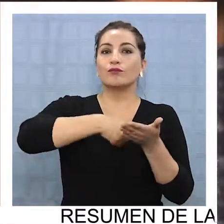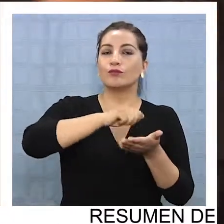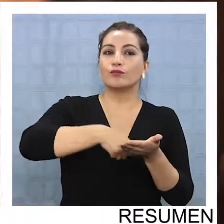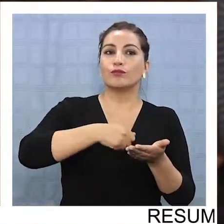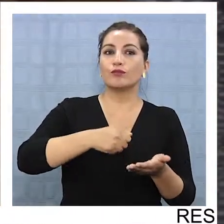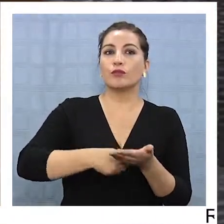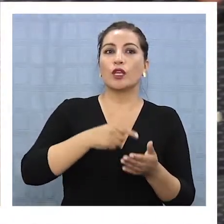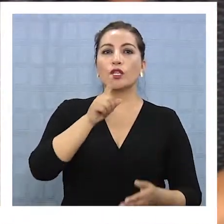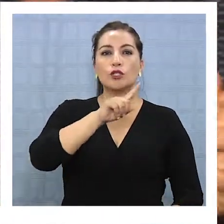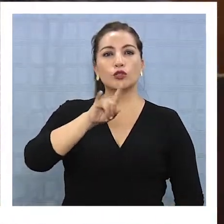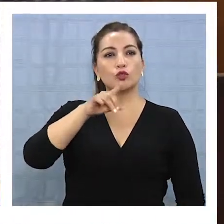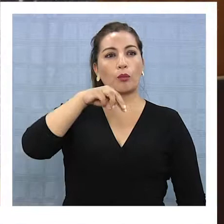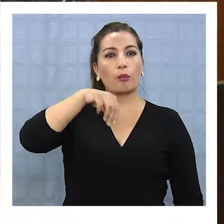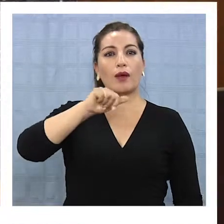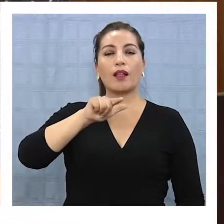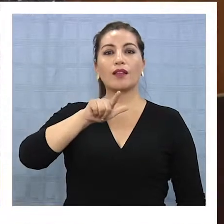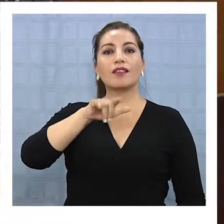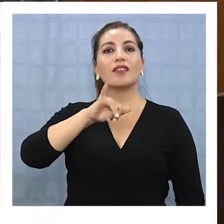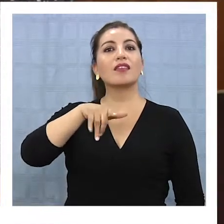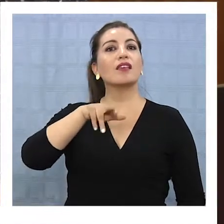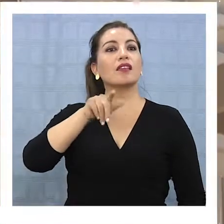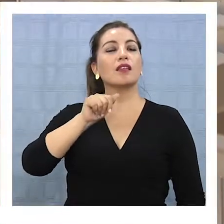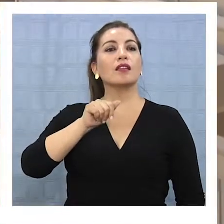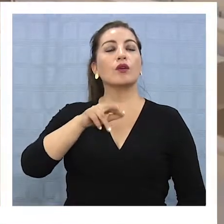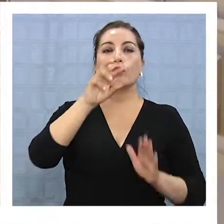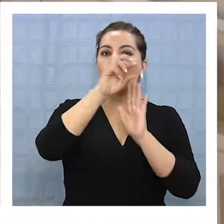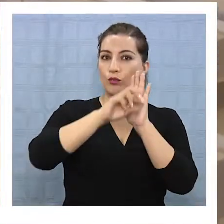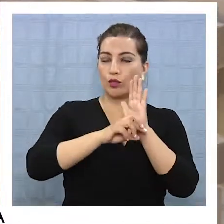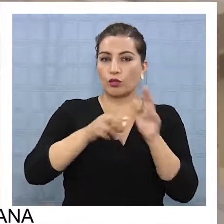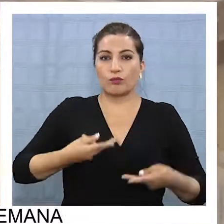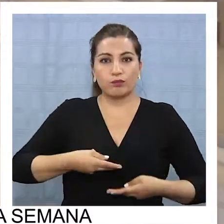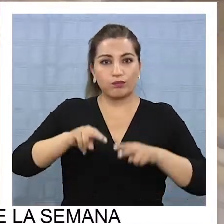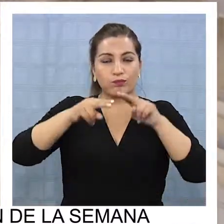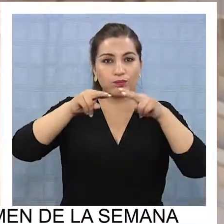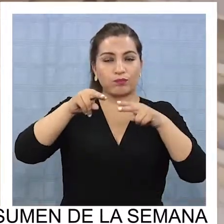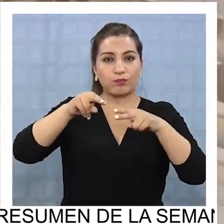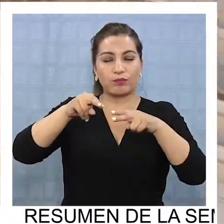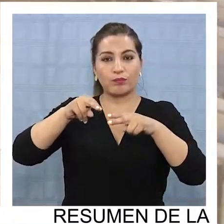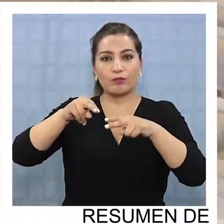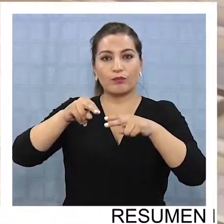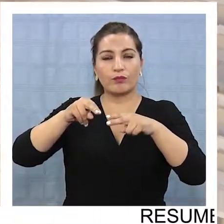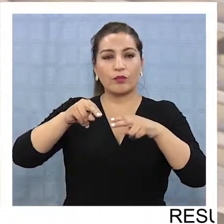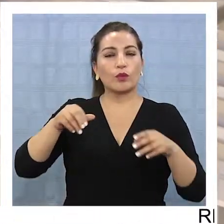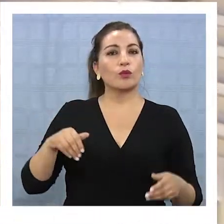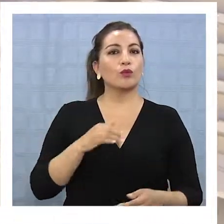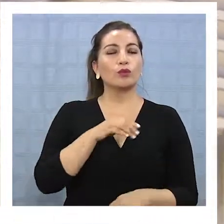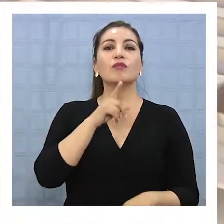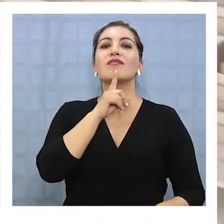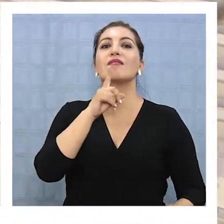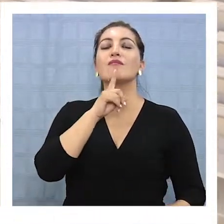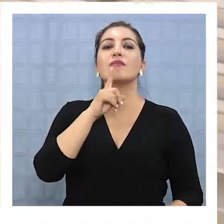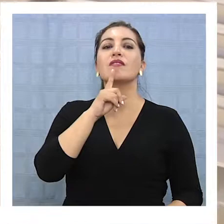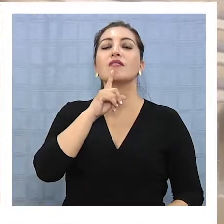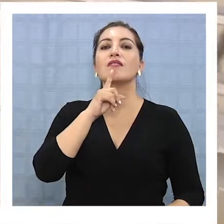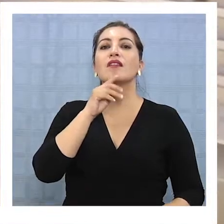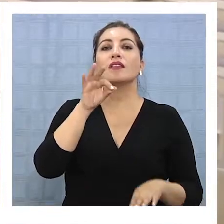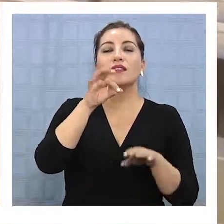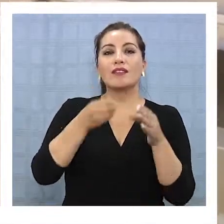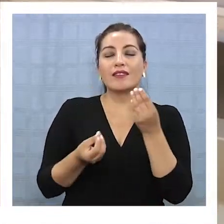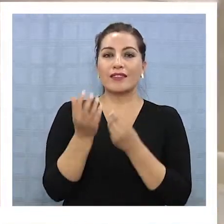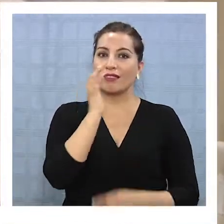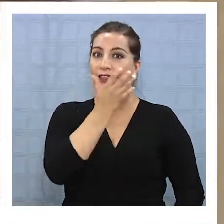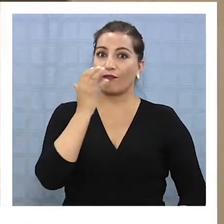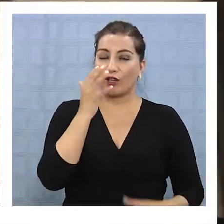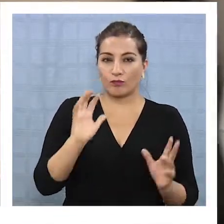Suma El Giri, acuerdan levantar un proyecto para construir un terminal agropecuario en alto auspicio, lugar donde desarrollan